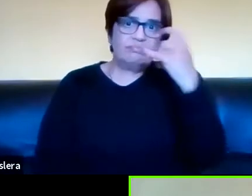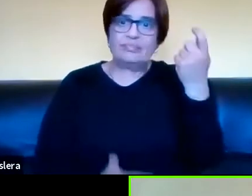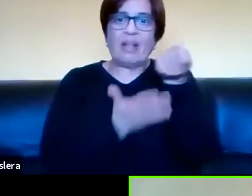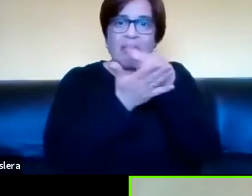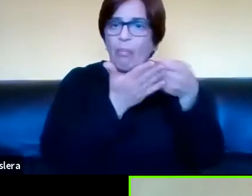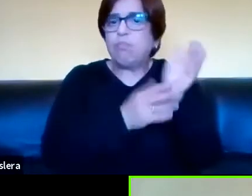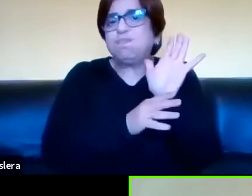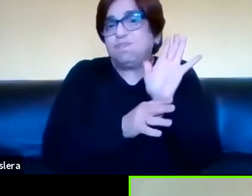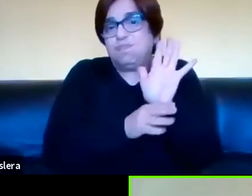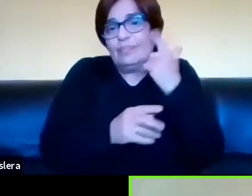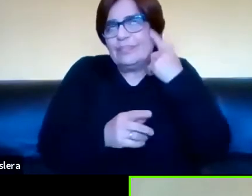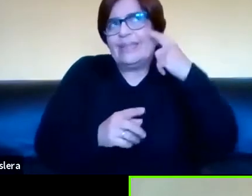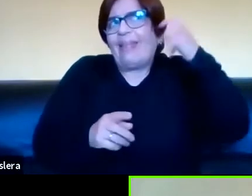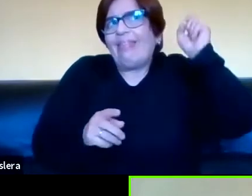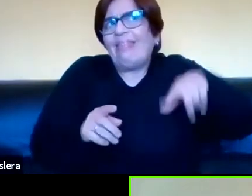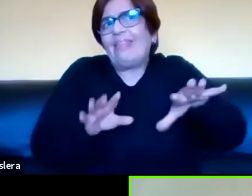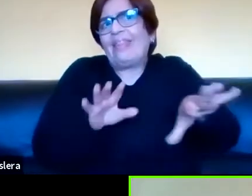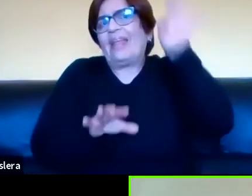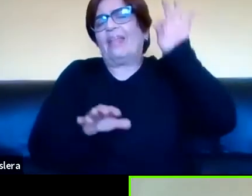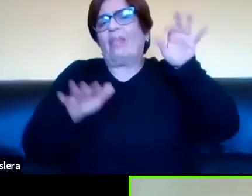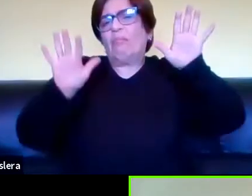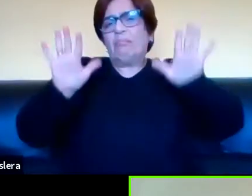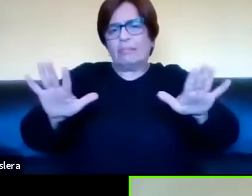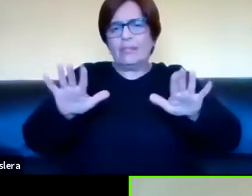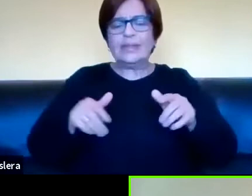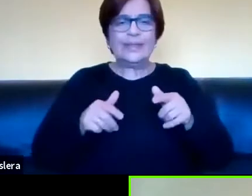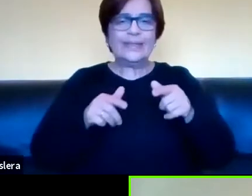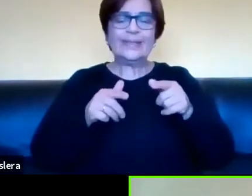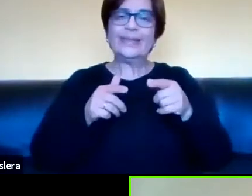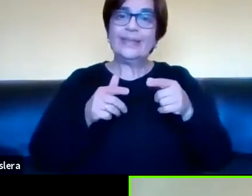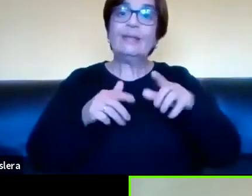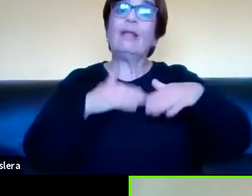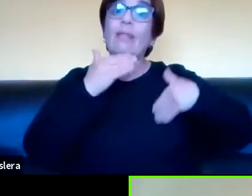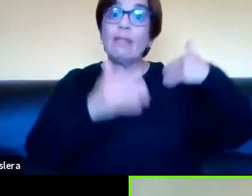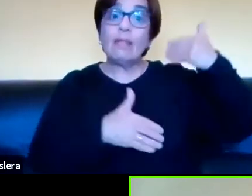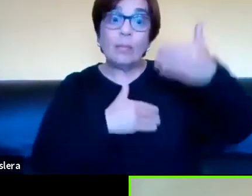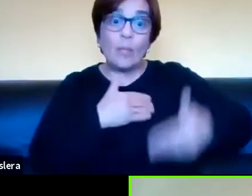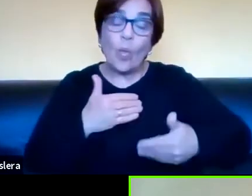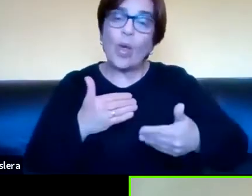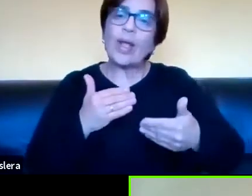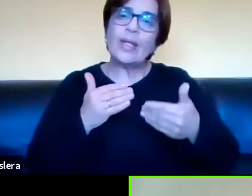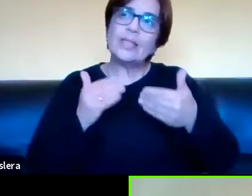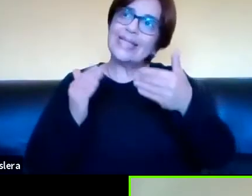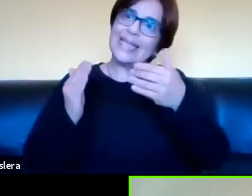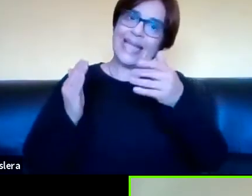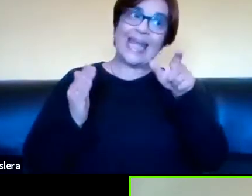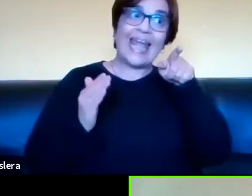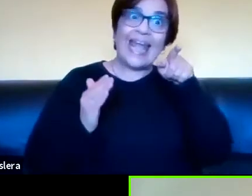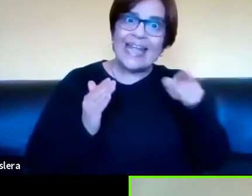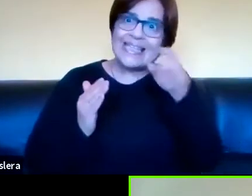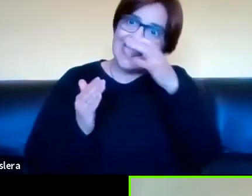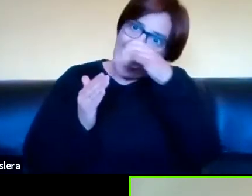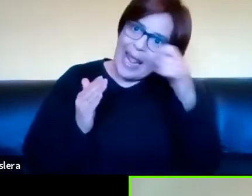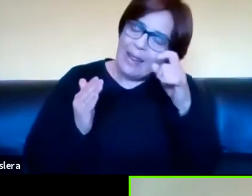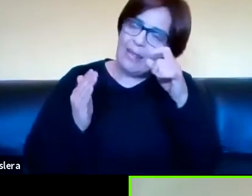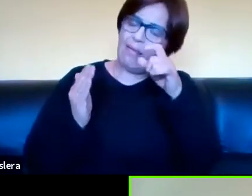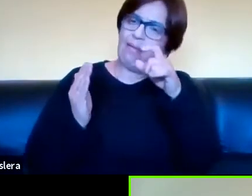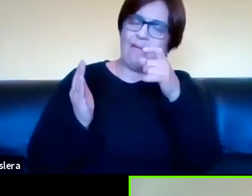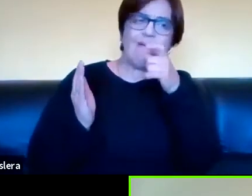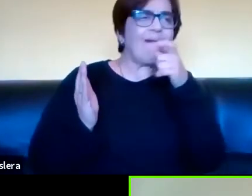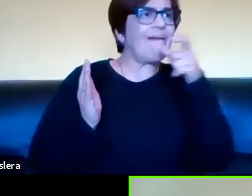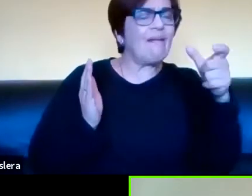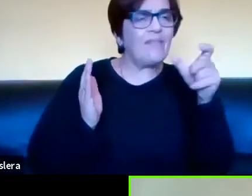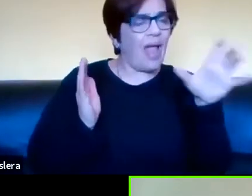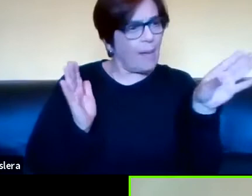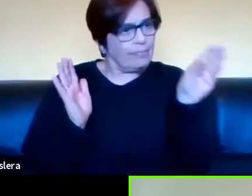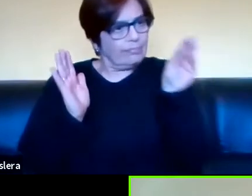arbitrario, y eso lo hace representador, esa unidad es representadora de una unidad de